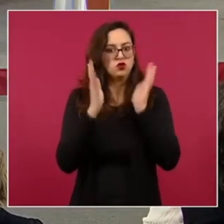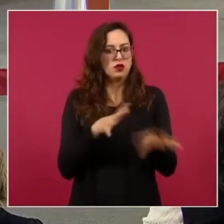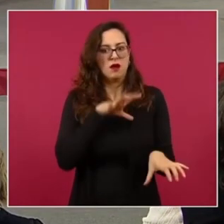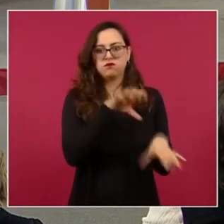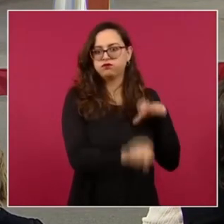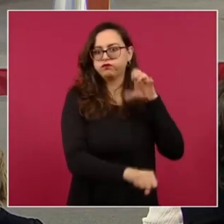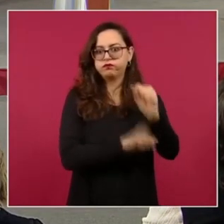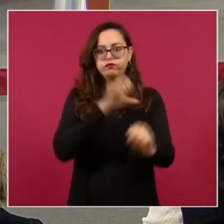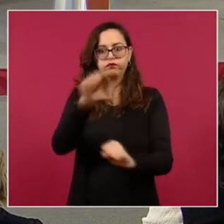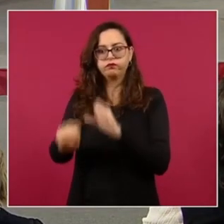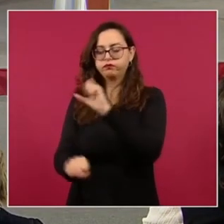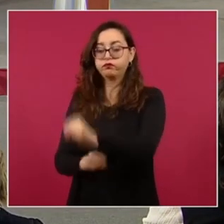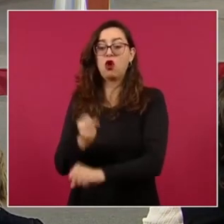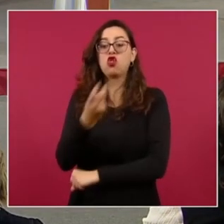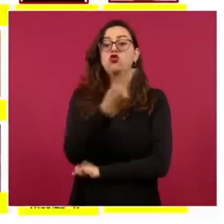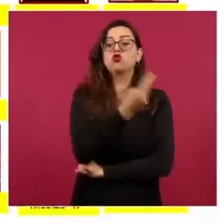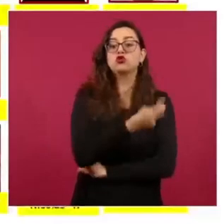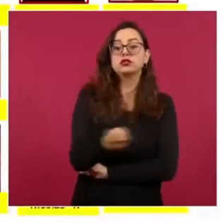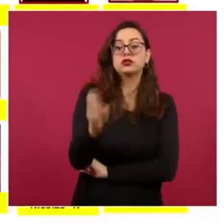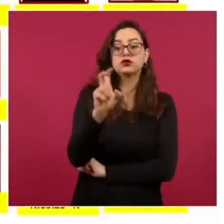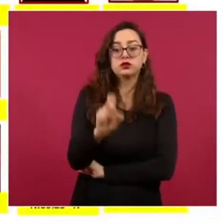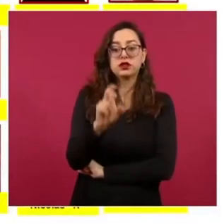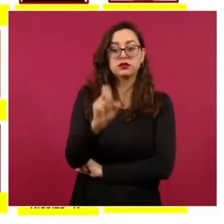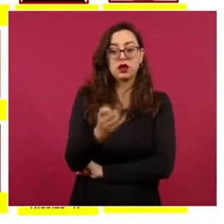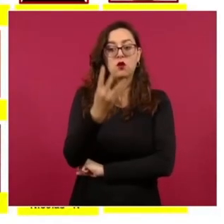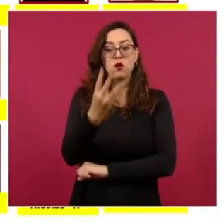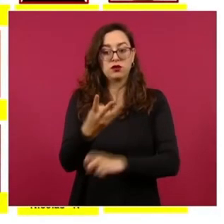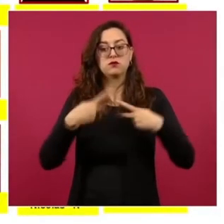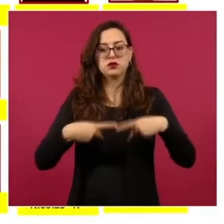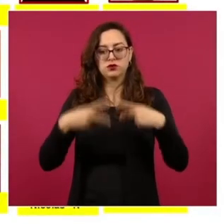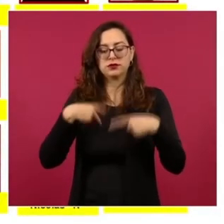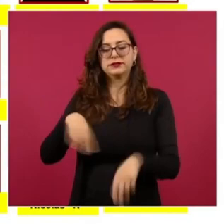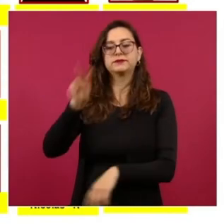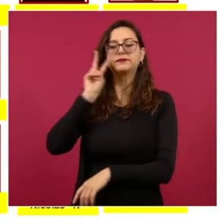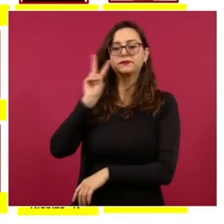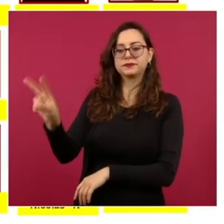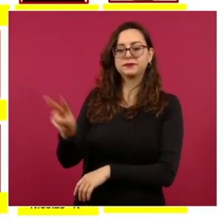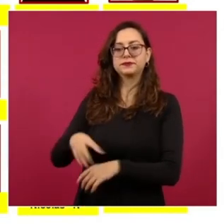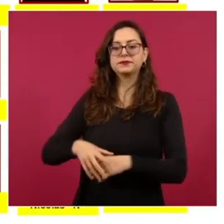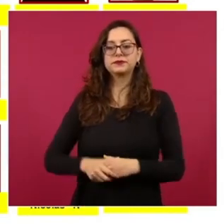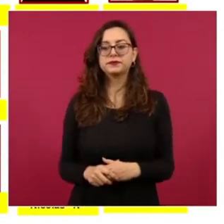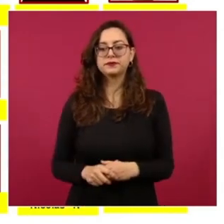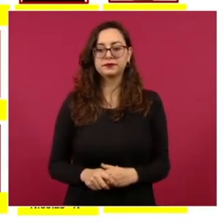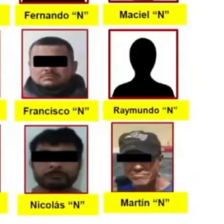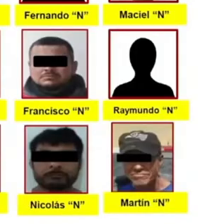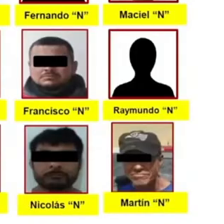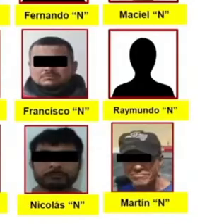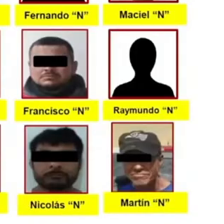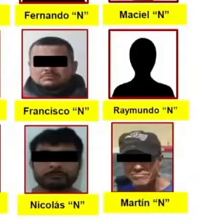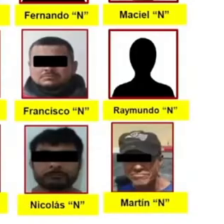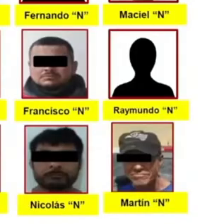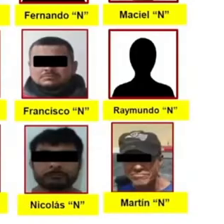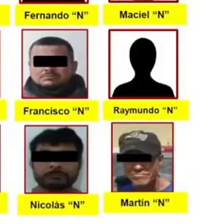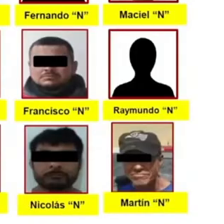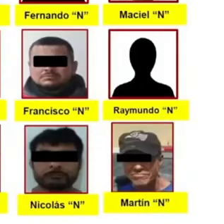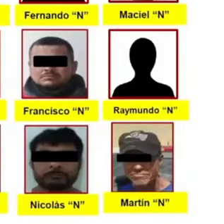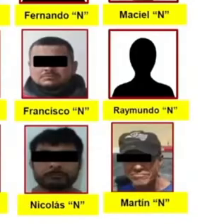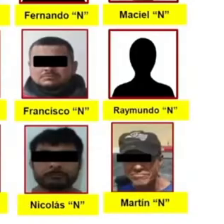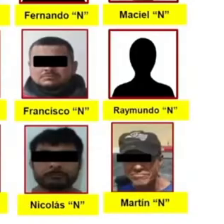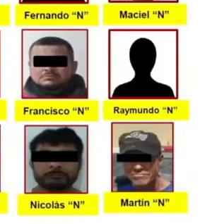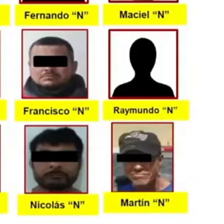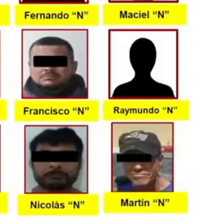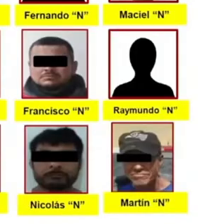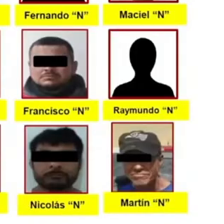ha detenido a 234 generadores de violencia en esta región. Son los casos.